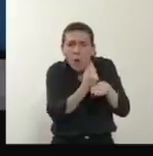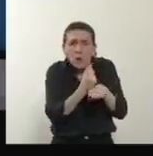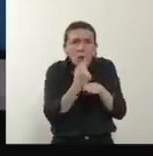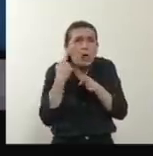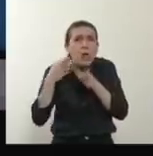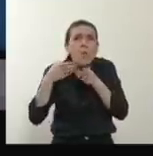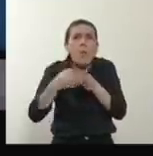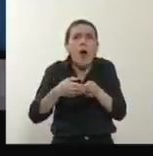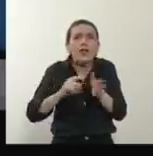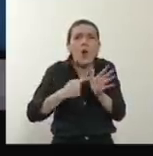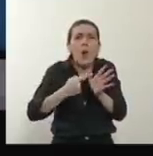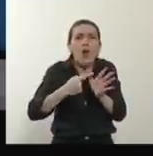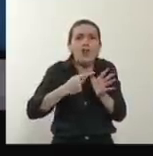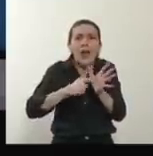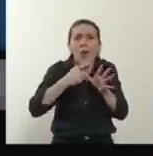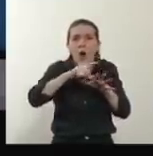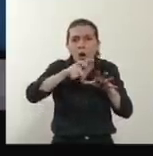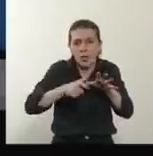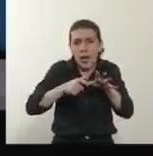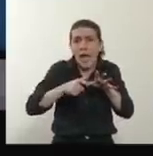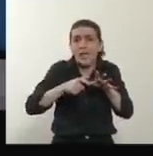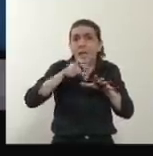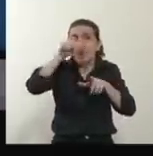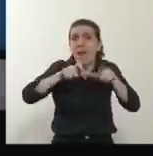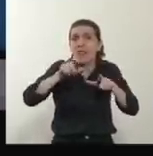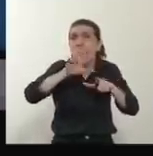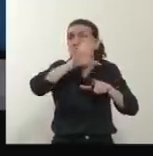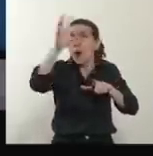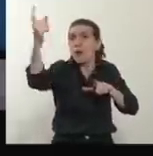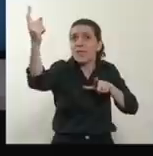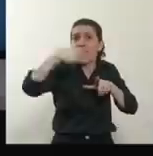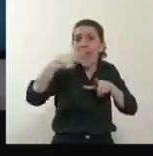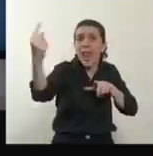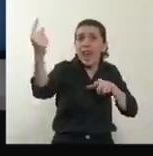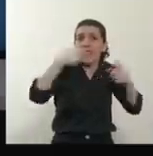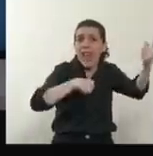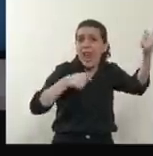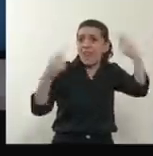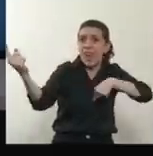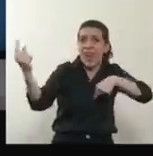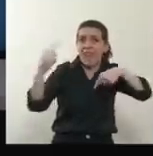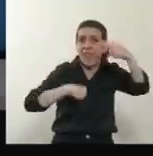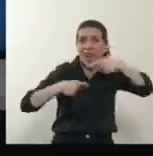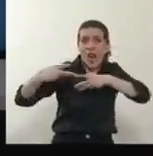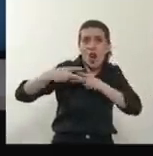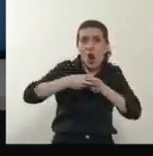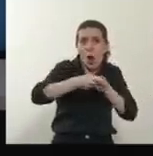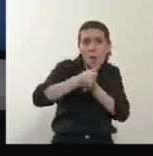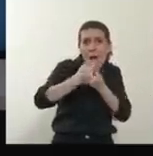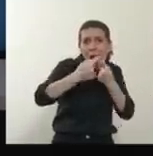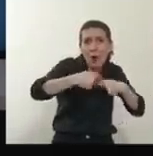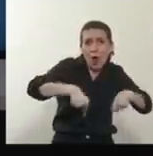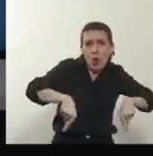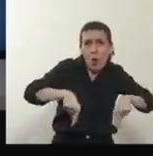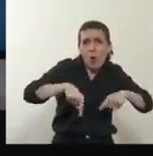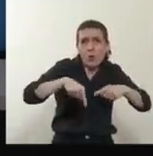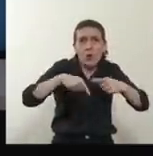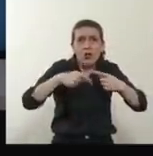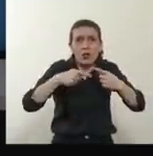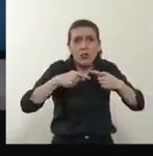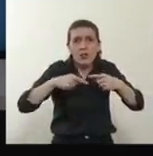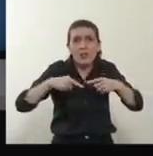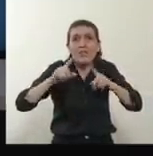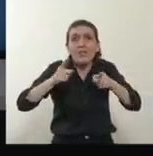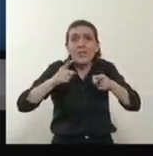y entonces todo el país viene en búsqueda de insumos, de productos, de bienes a la zona